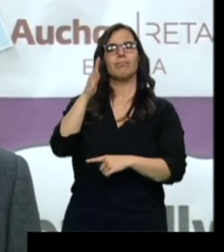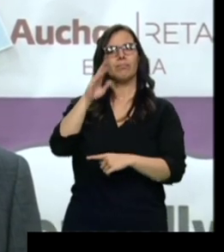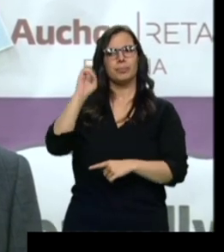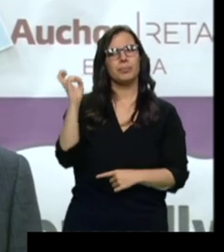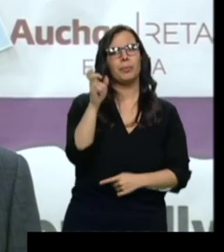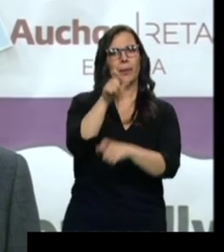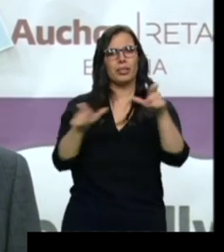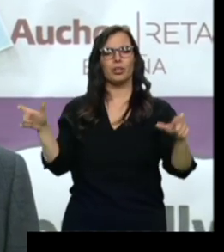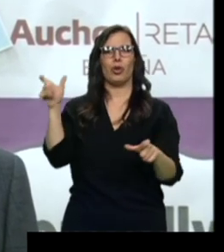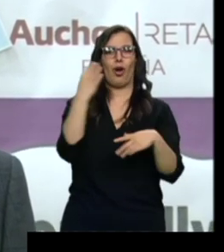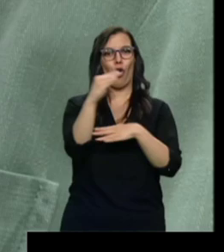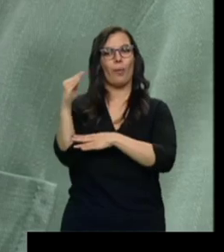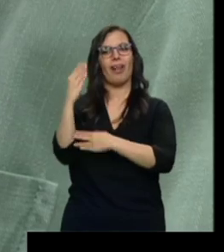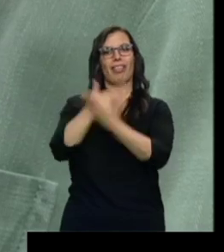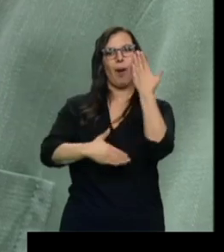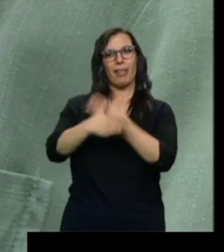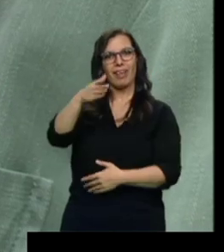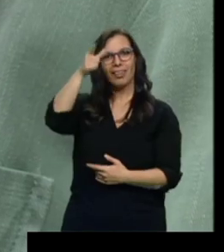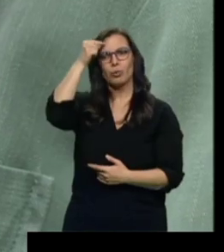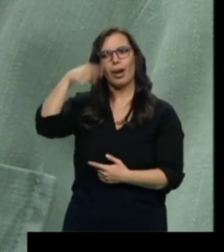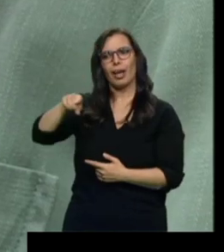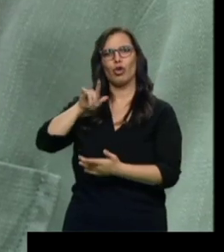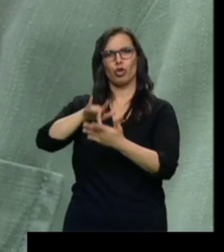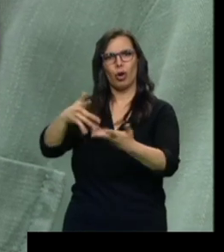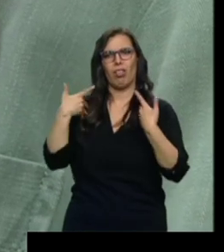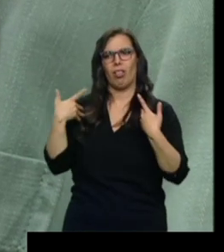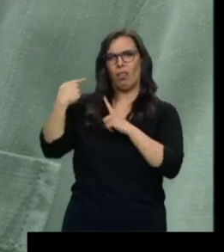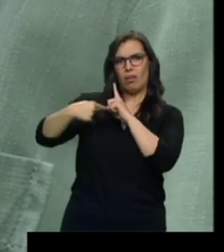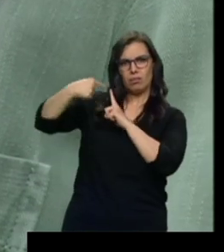recorriendo los colegios e institutos para concienciar sobre este problema.